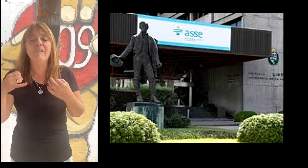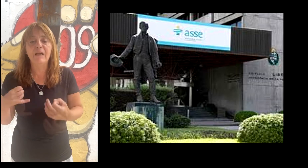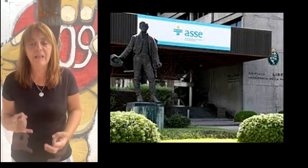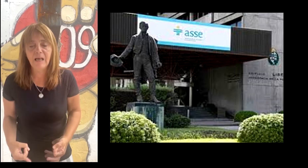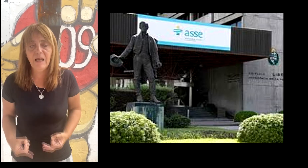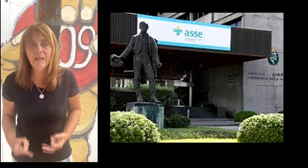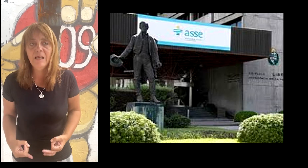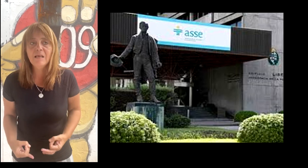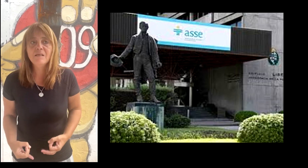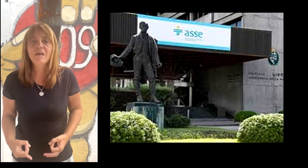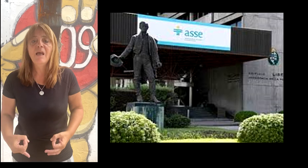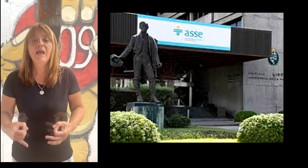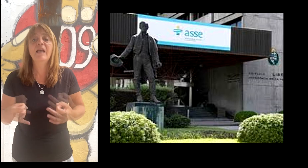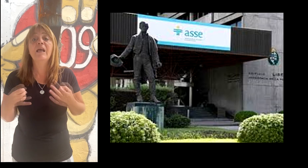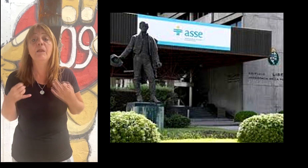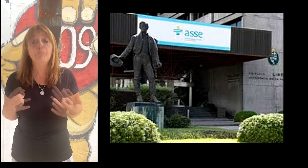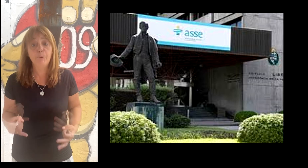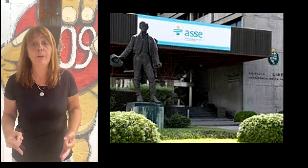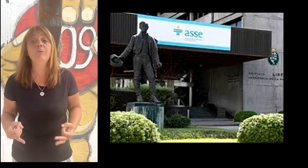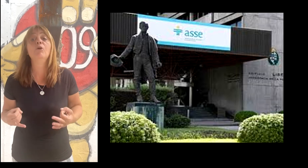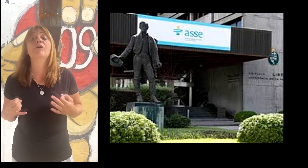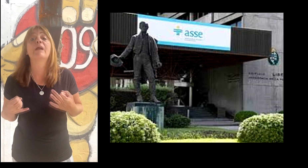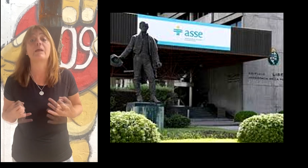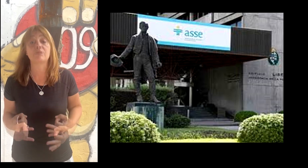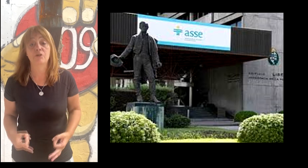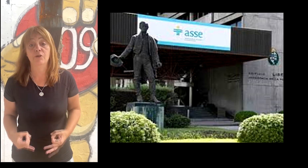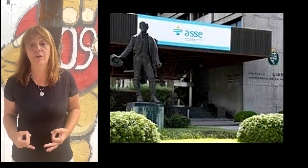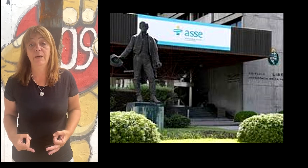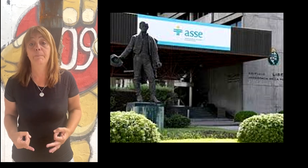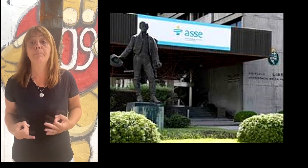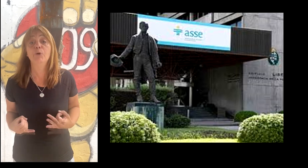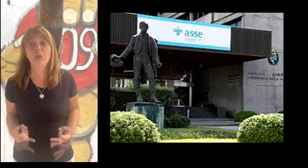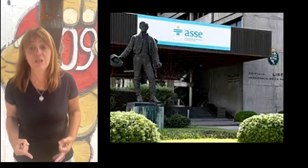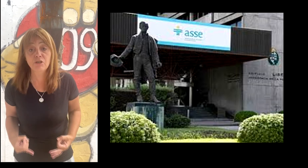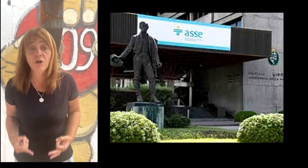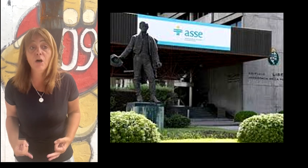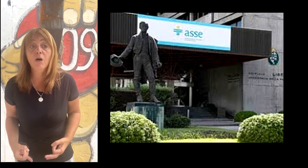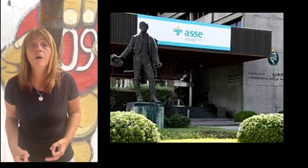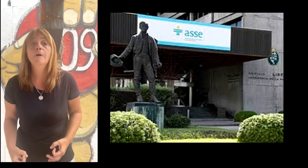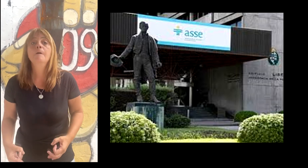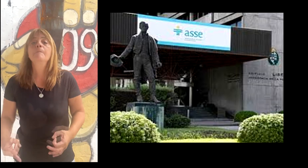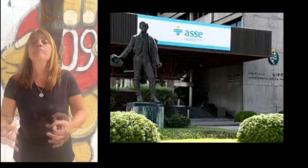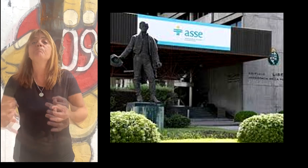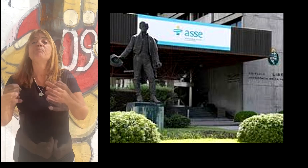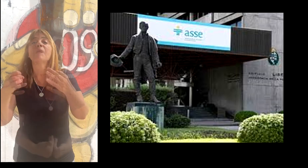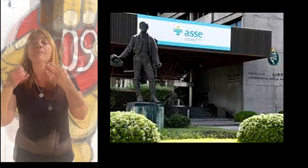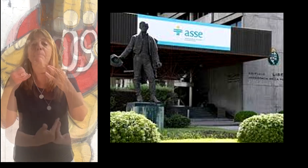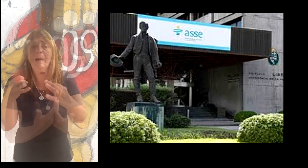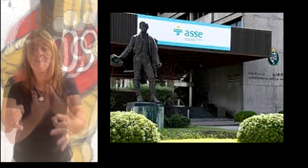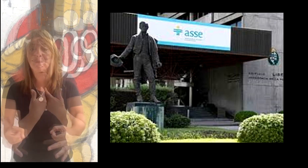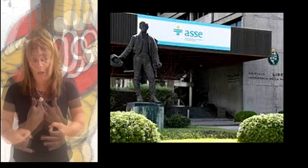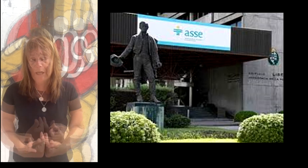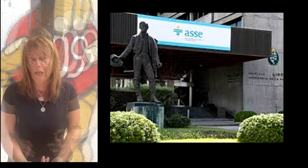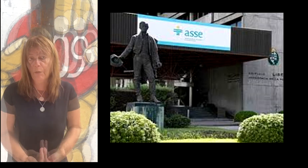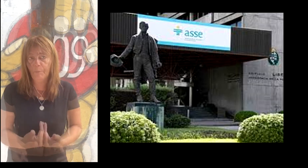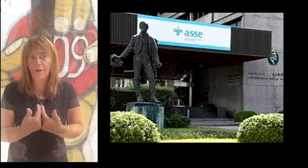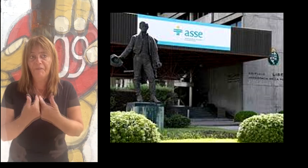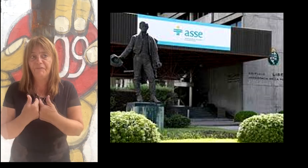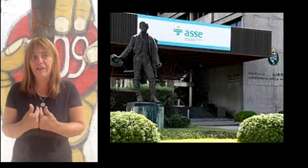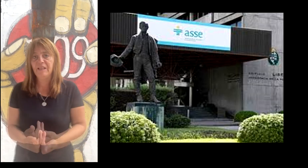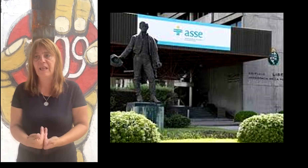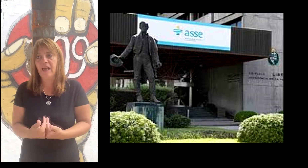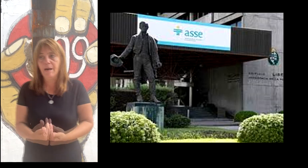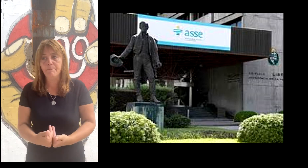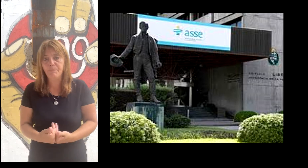Partido Nacional, y para presionar lo que le permitiera tomar decisiones, entre ellas el poder otorgar